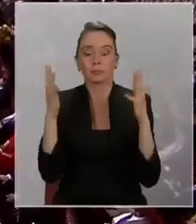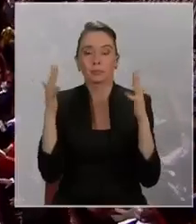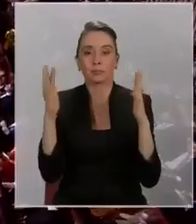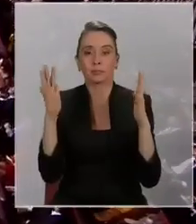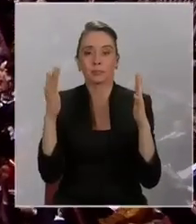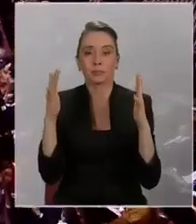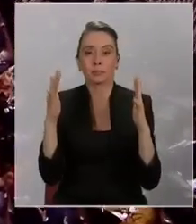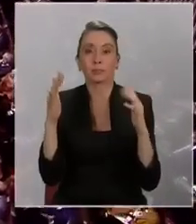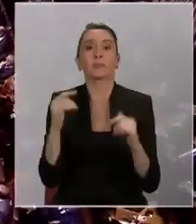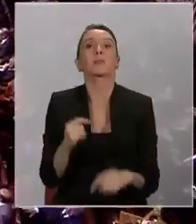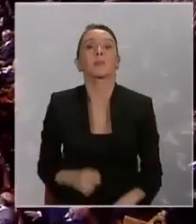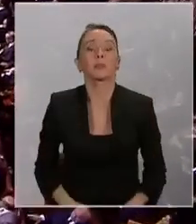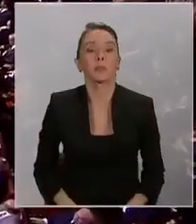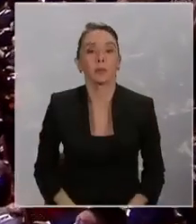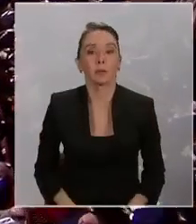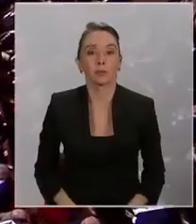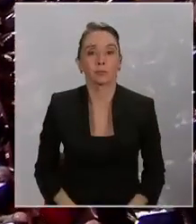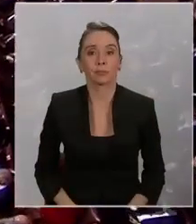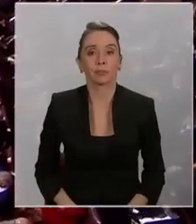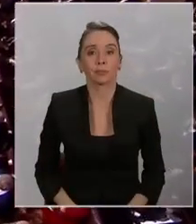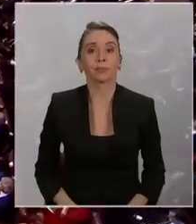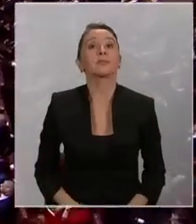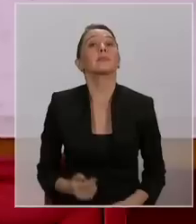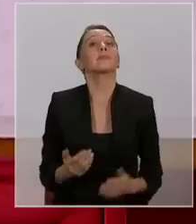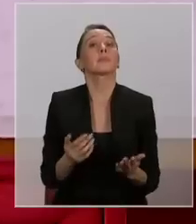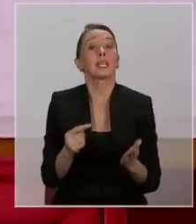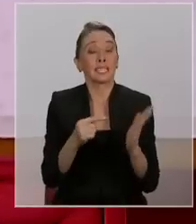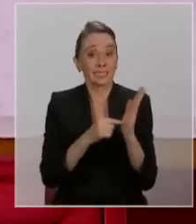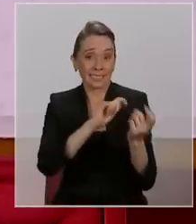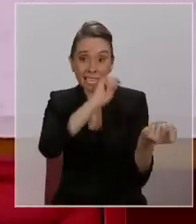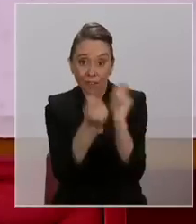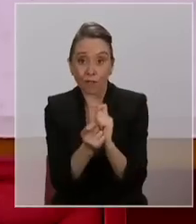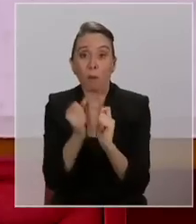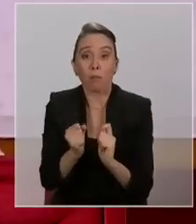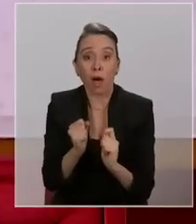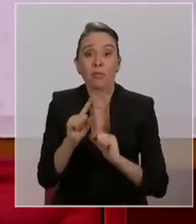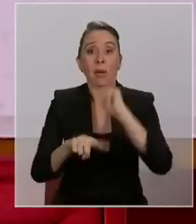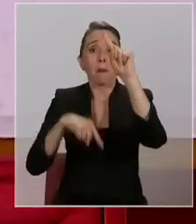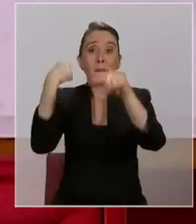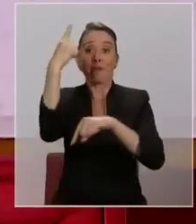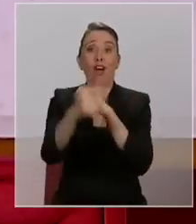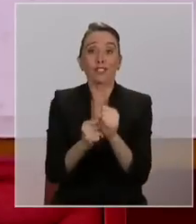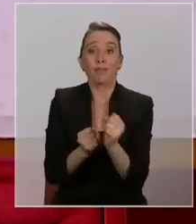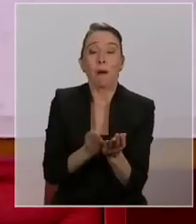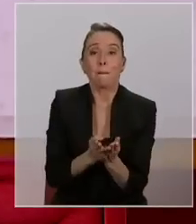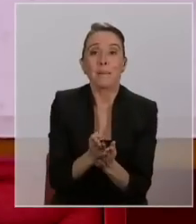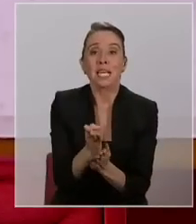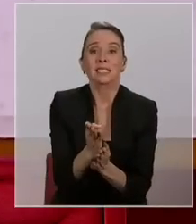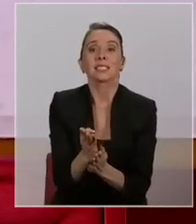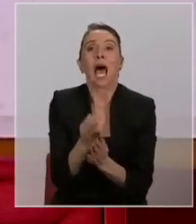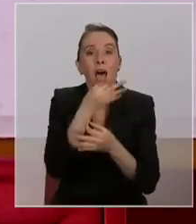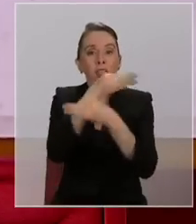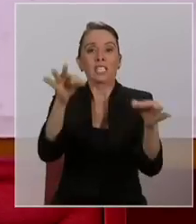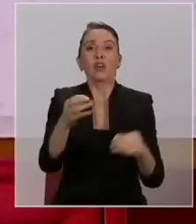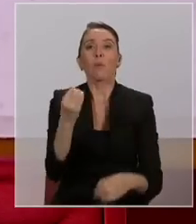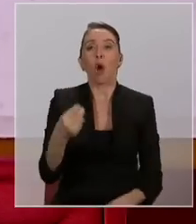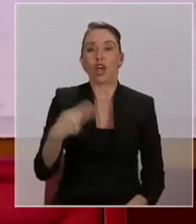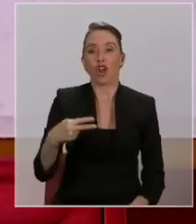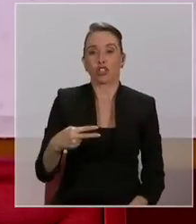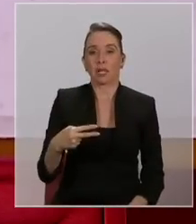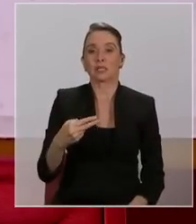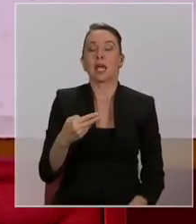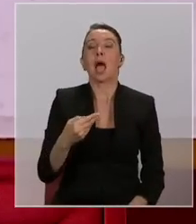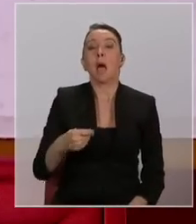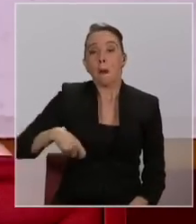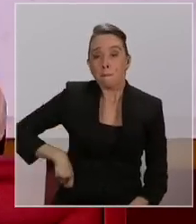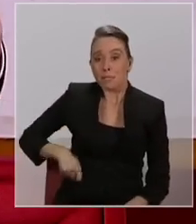Para poder iniciar el próximo año con buenas noticias y mejores